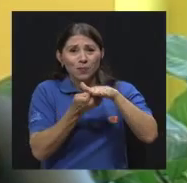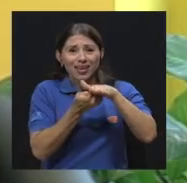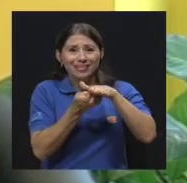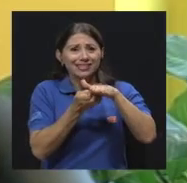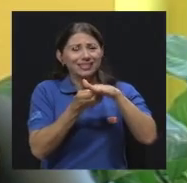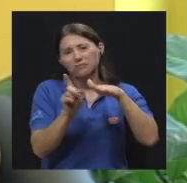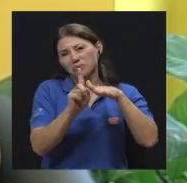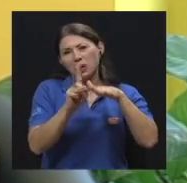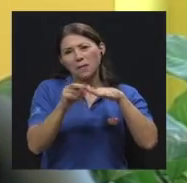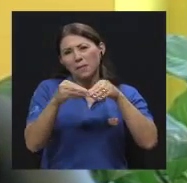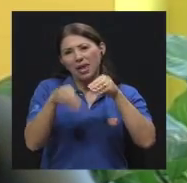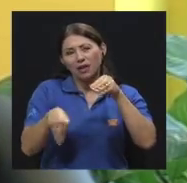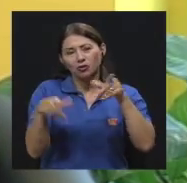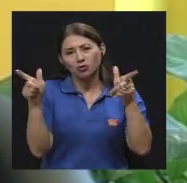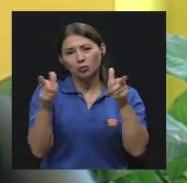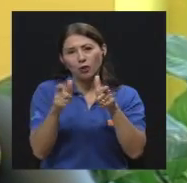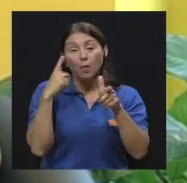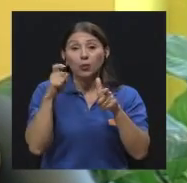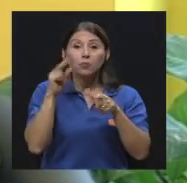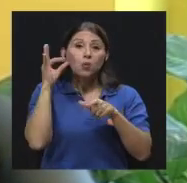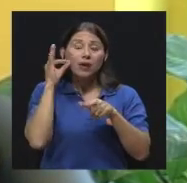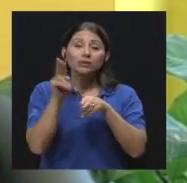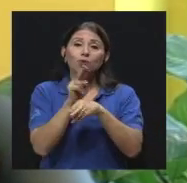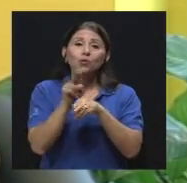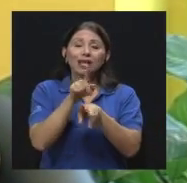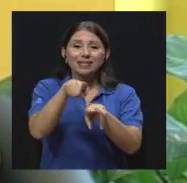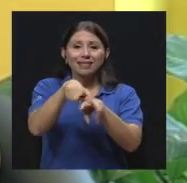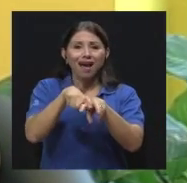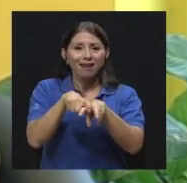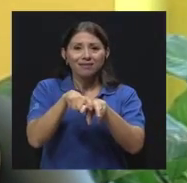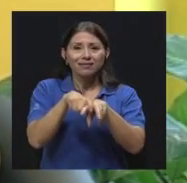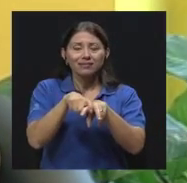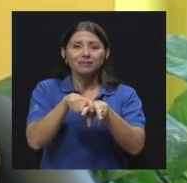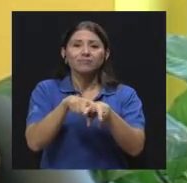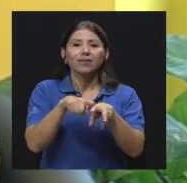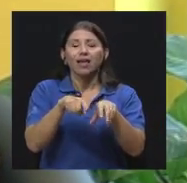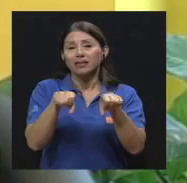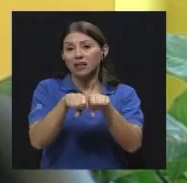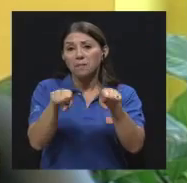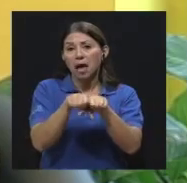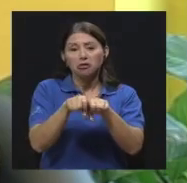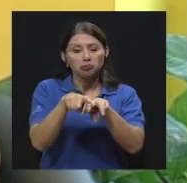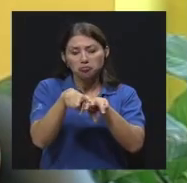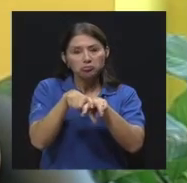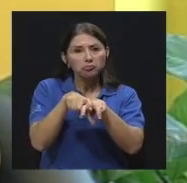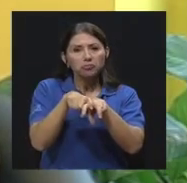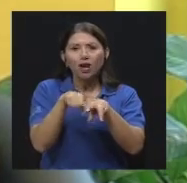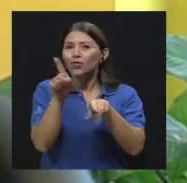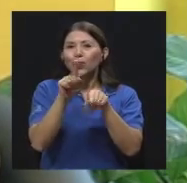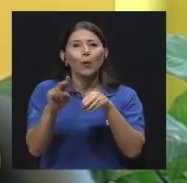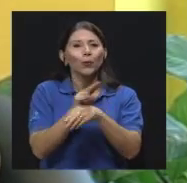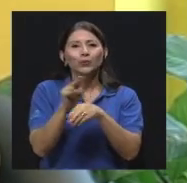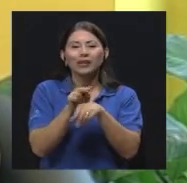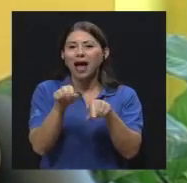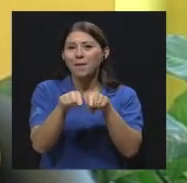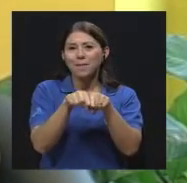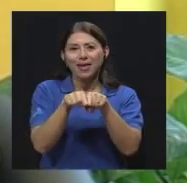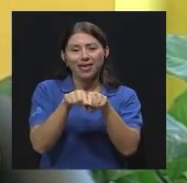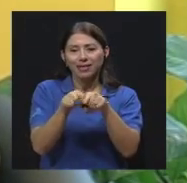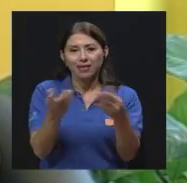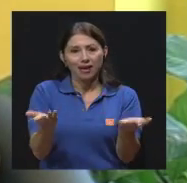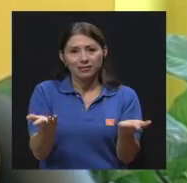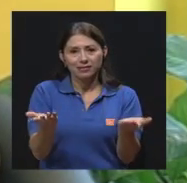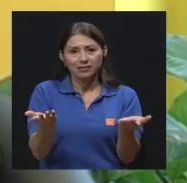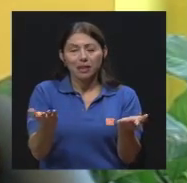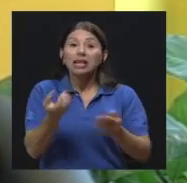porque ellas usan sandalias, usan zapatos abiertos, no usan medias como nosotros, tan cerradas. Y si